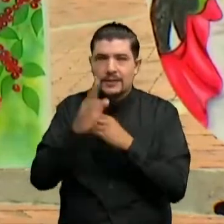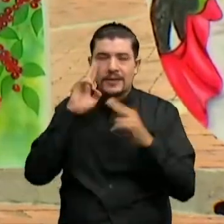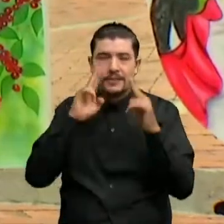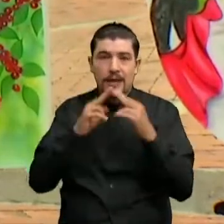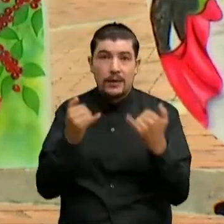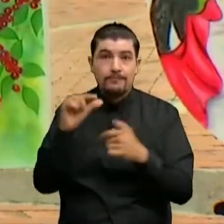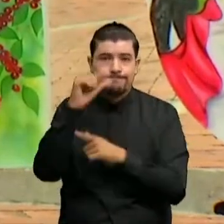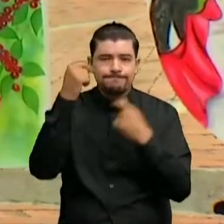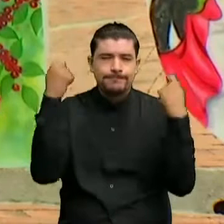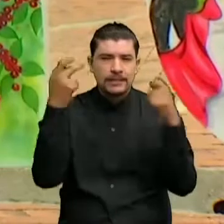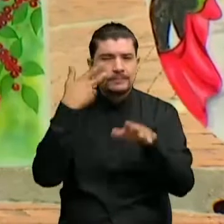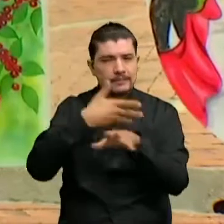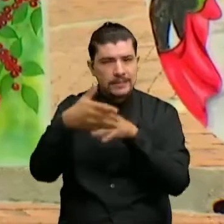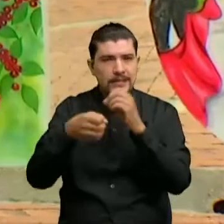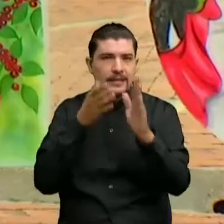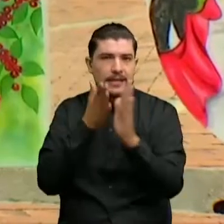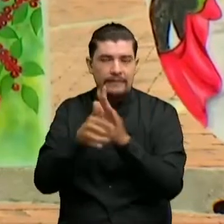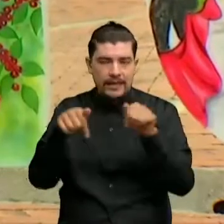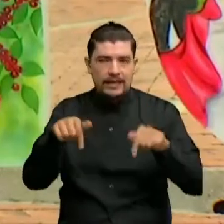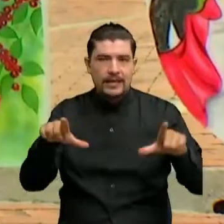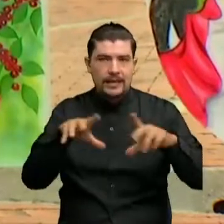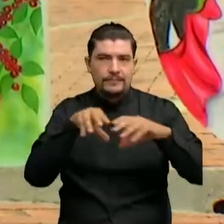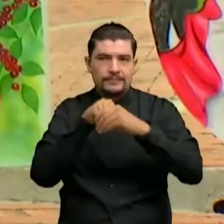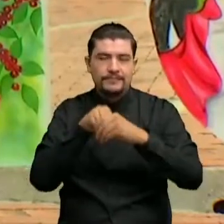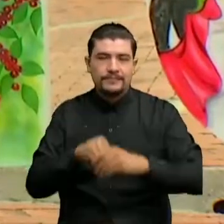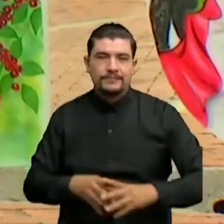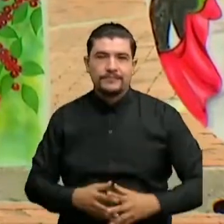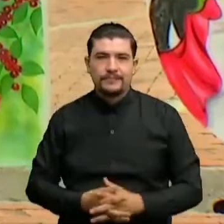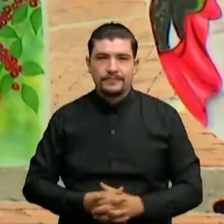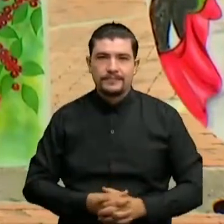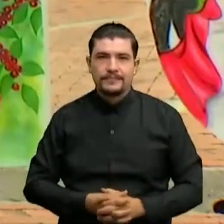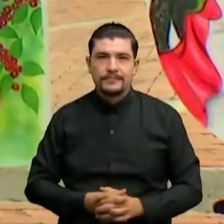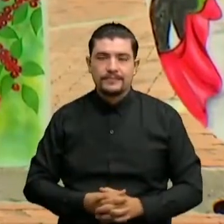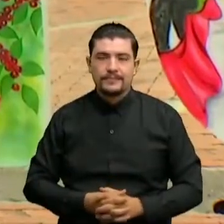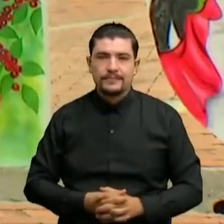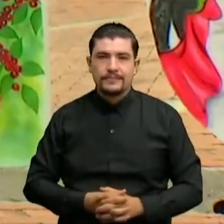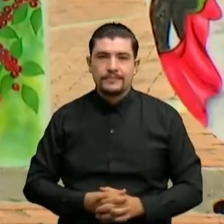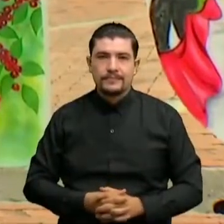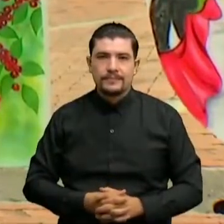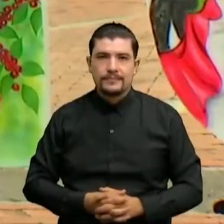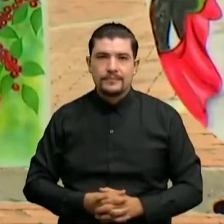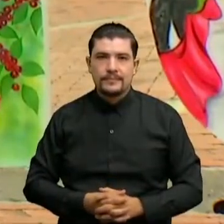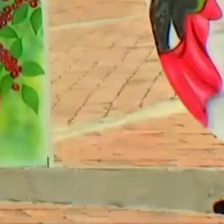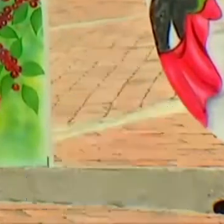una pausa comercial Y ya regresamos con más De todo el sistema informativo del Canal Tro ¡Gracias!